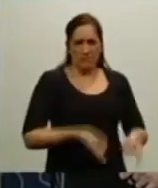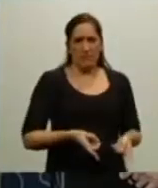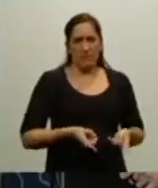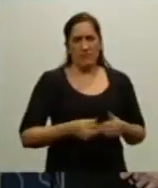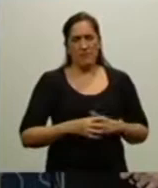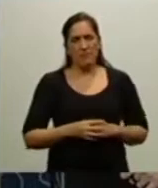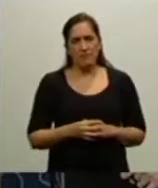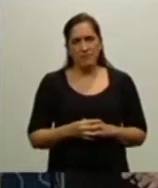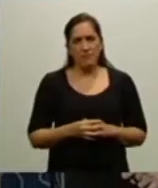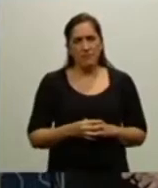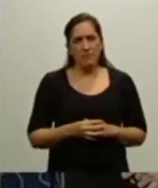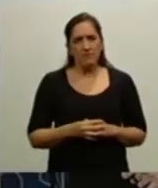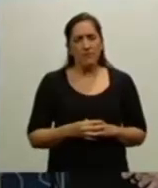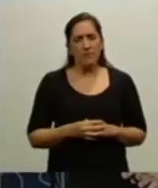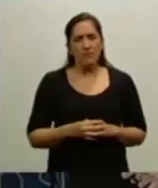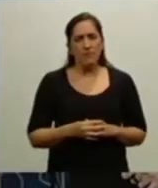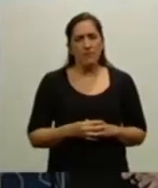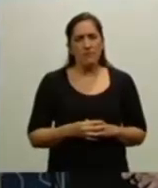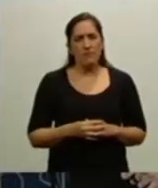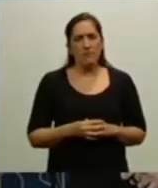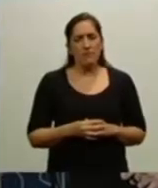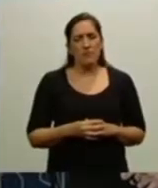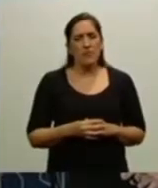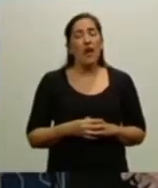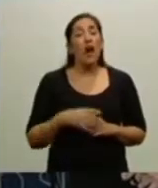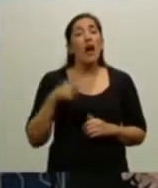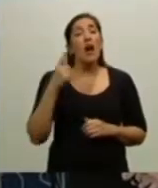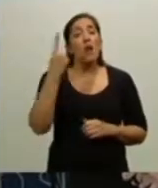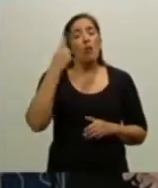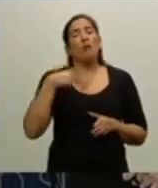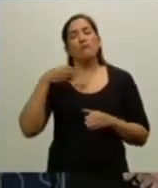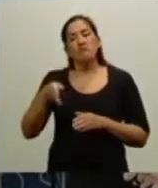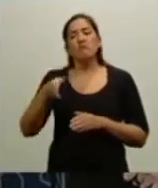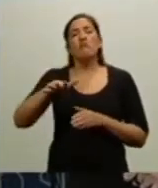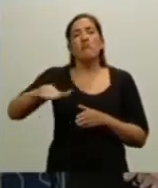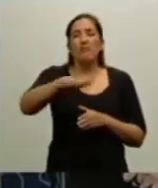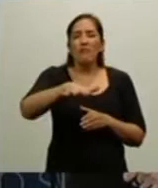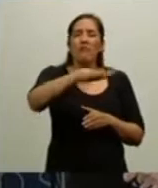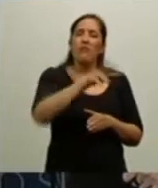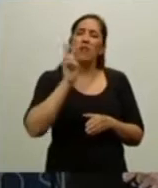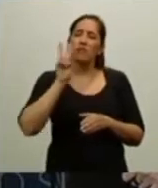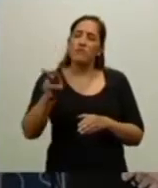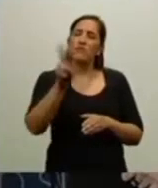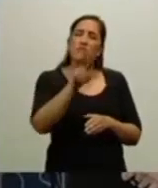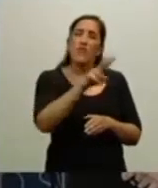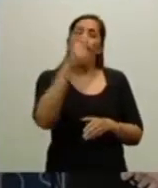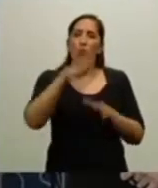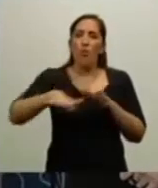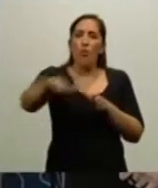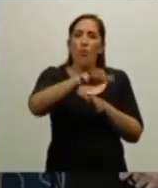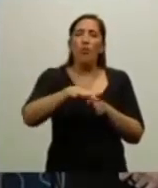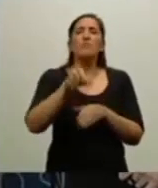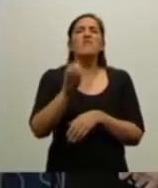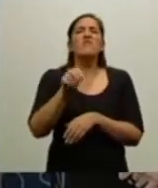Por eso, en uno de los espacios también está lo que se denominan las tres